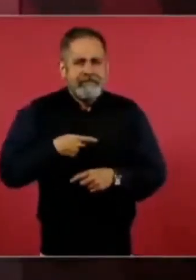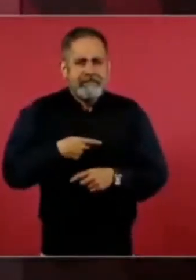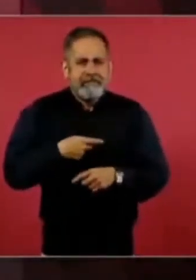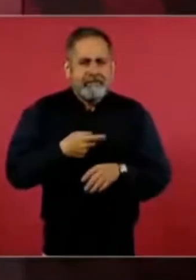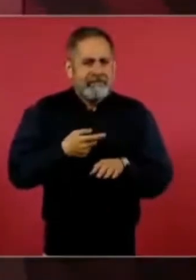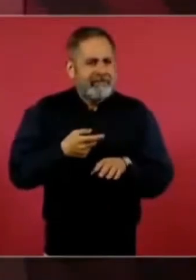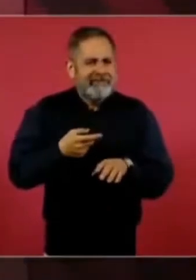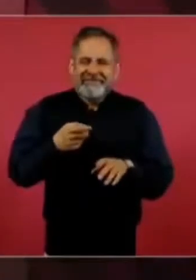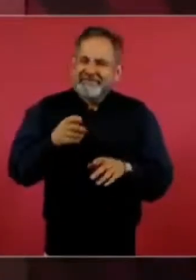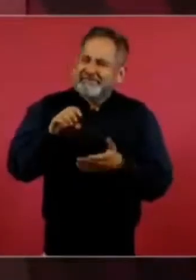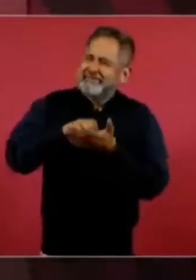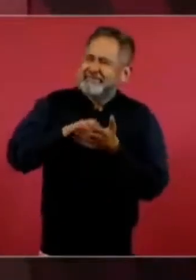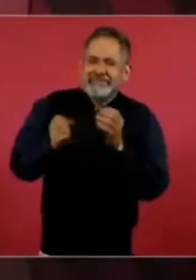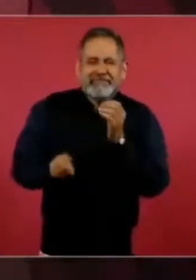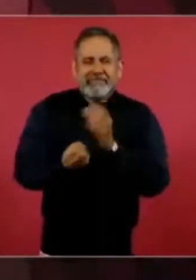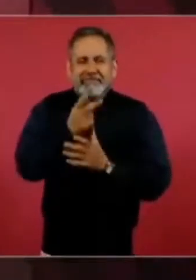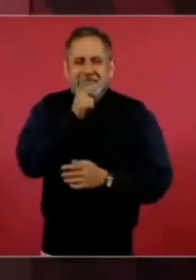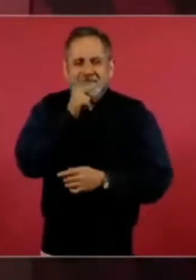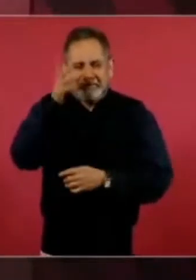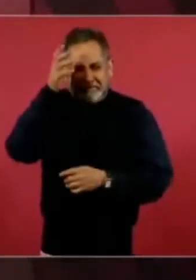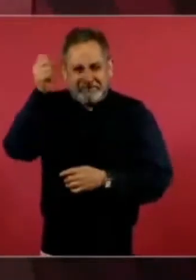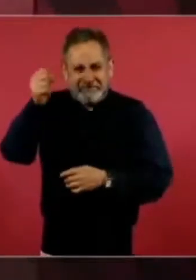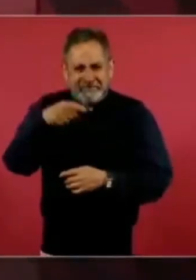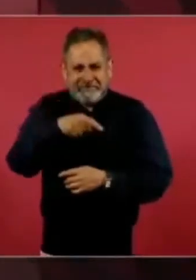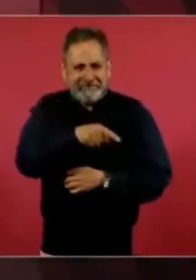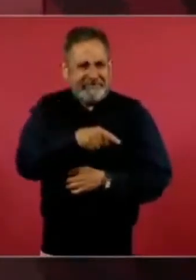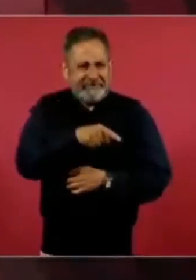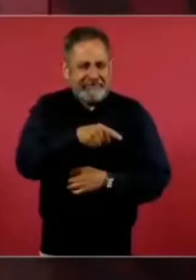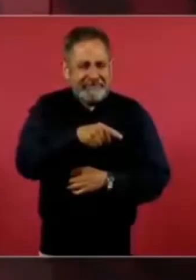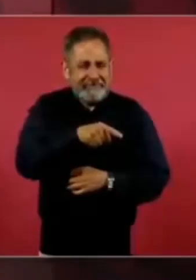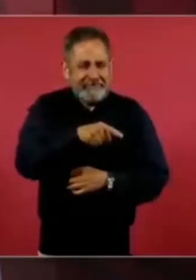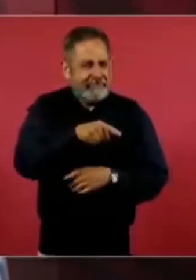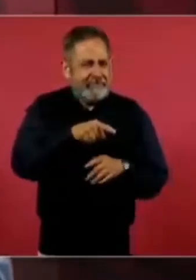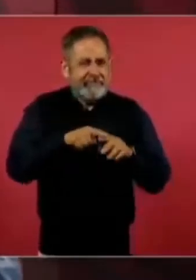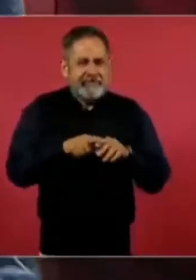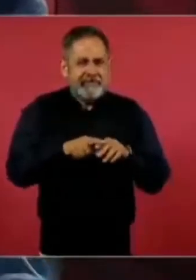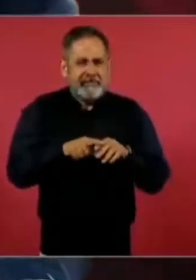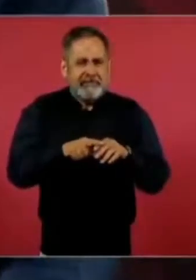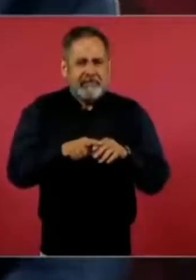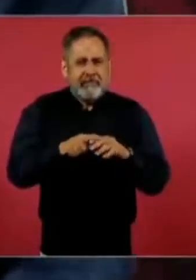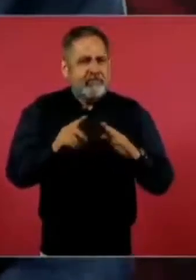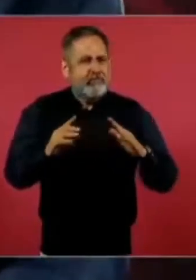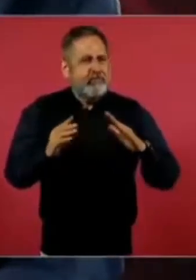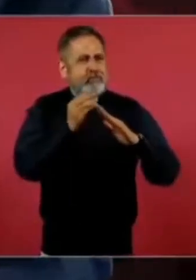eso se da después de un volcán. volcán,